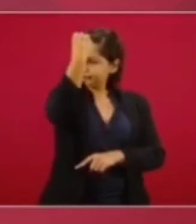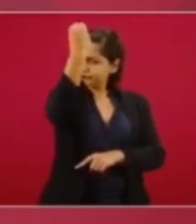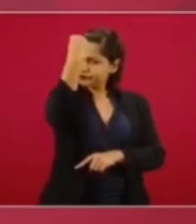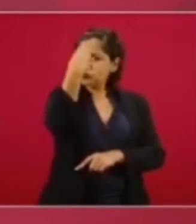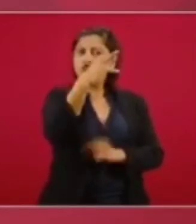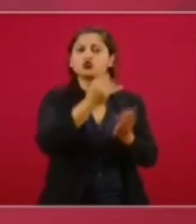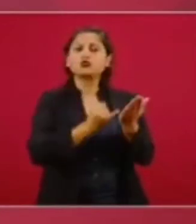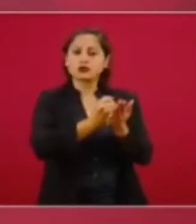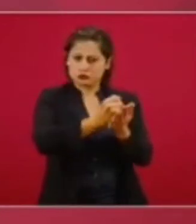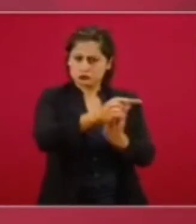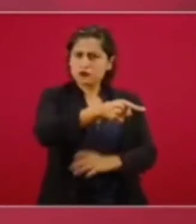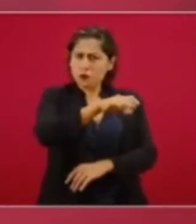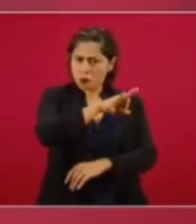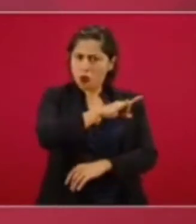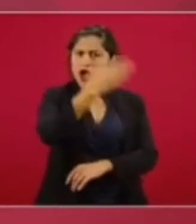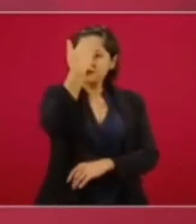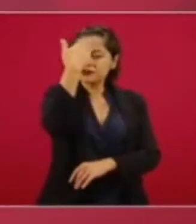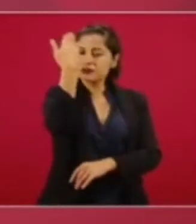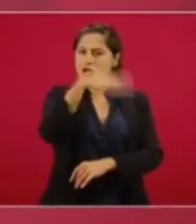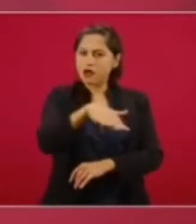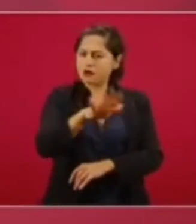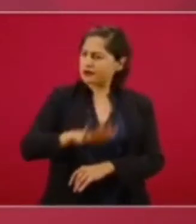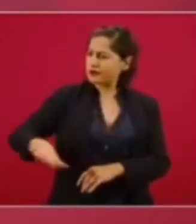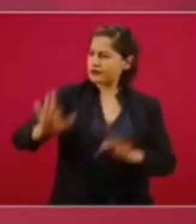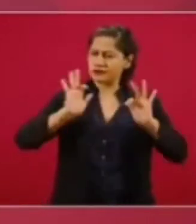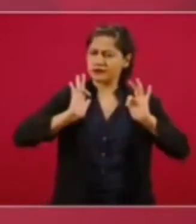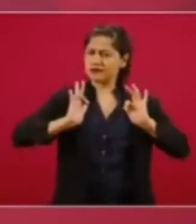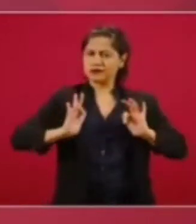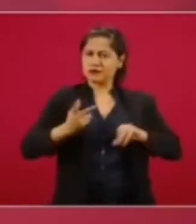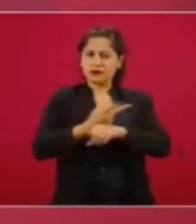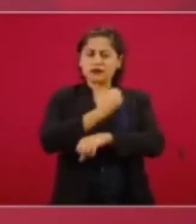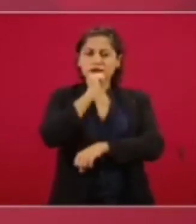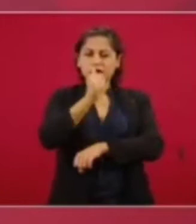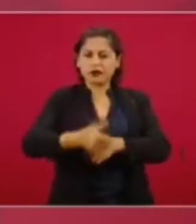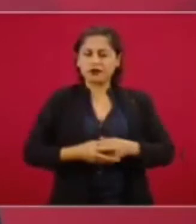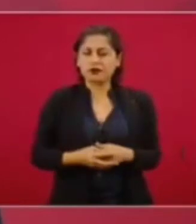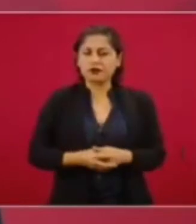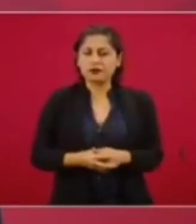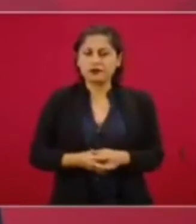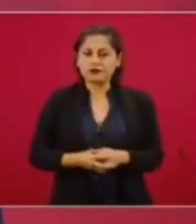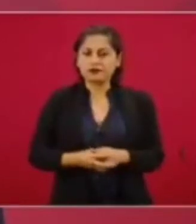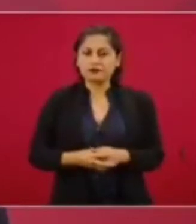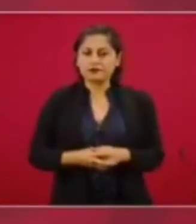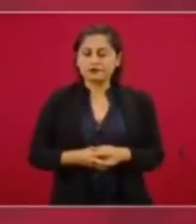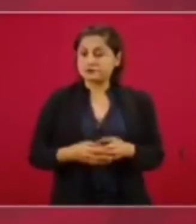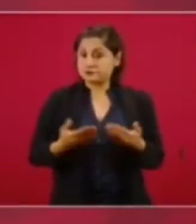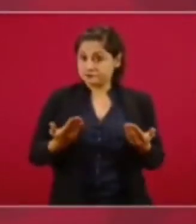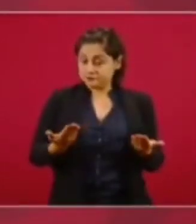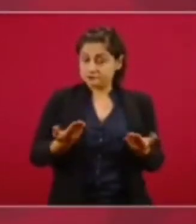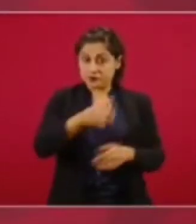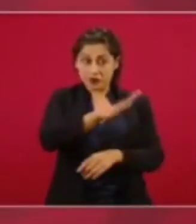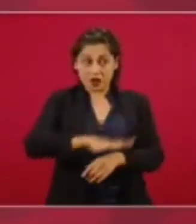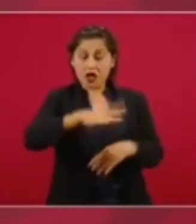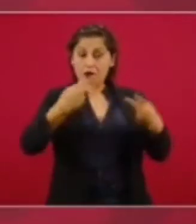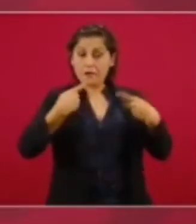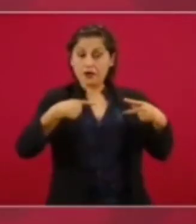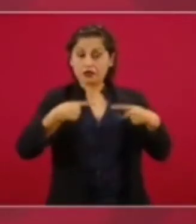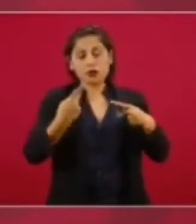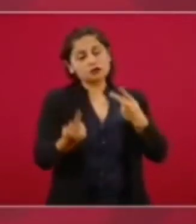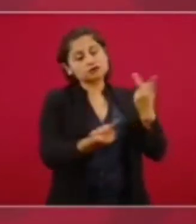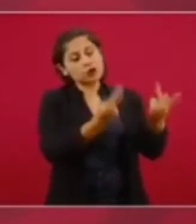y va a votar